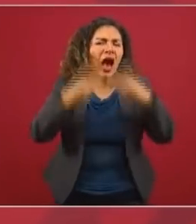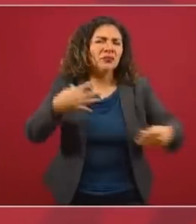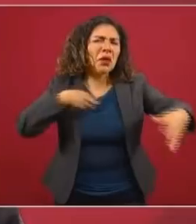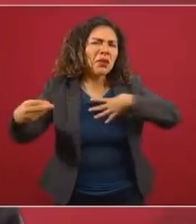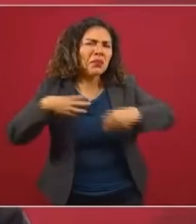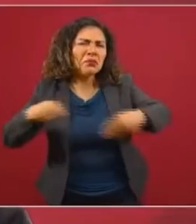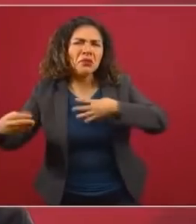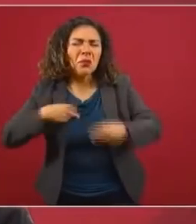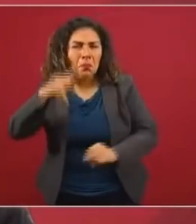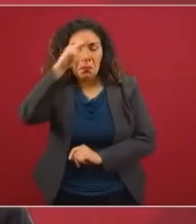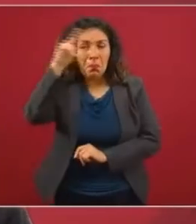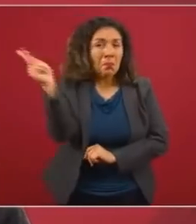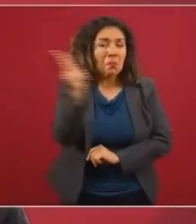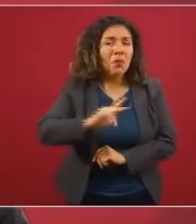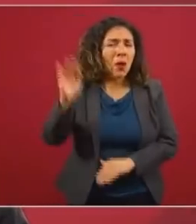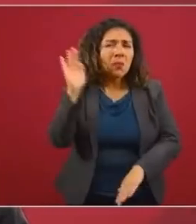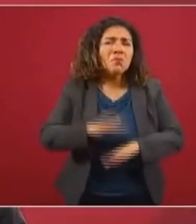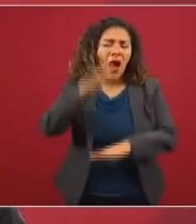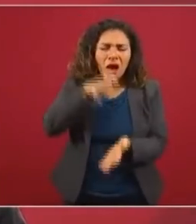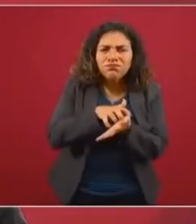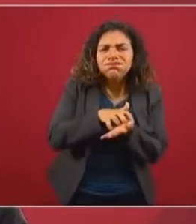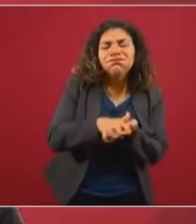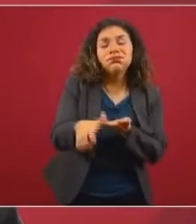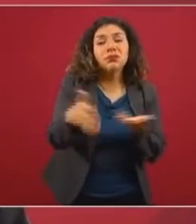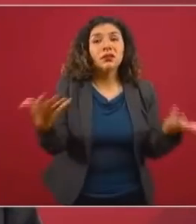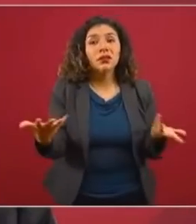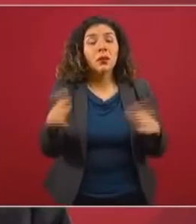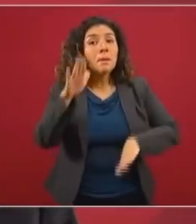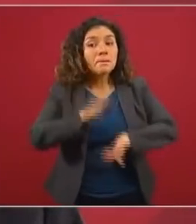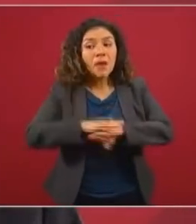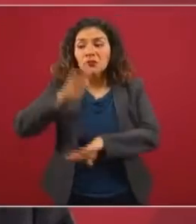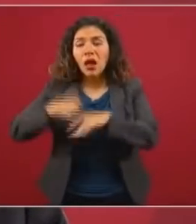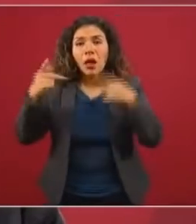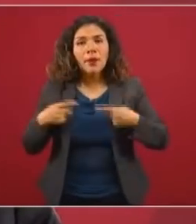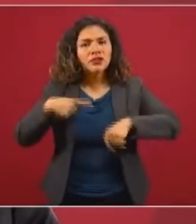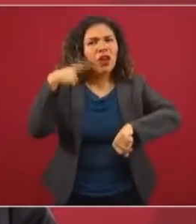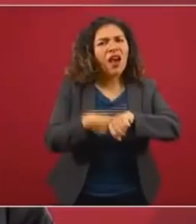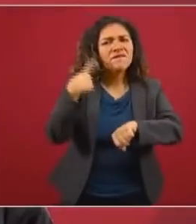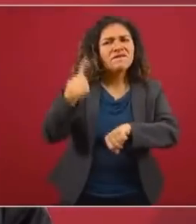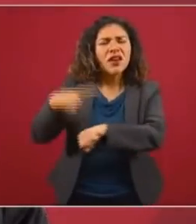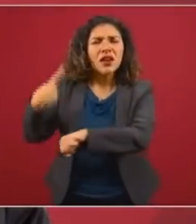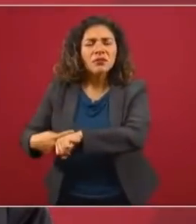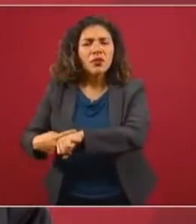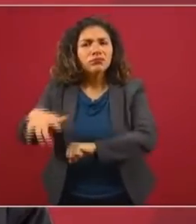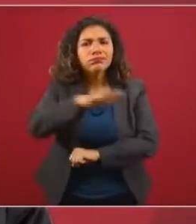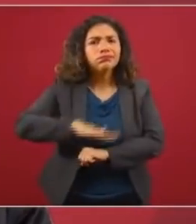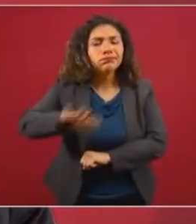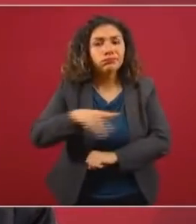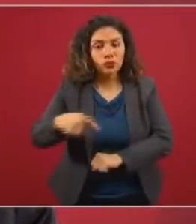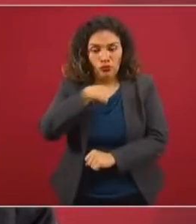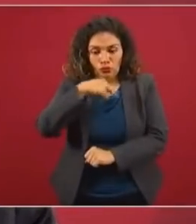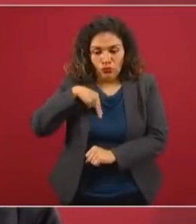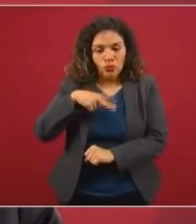y al mismo tiempo muchos más enfermos y no íbamos a tener